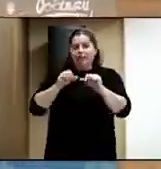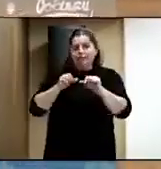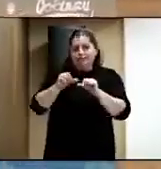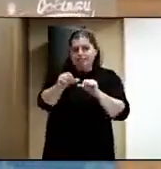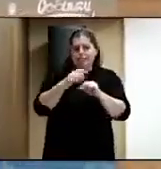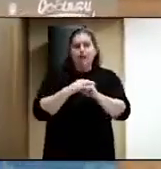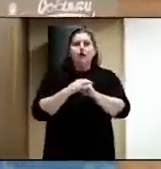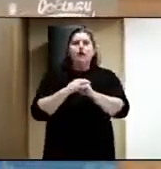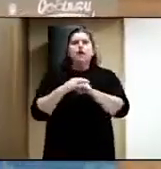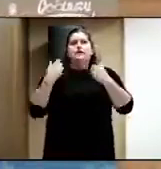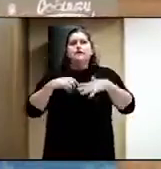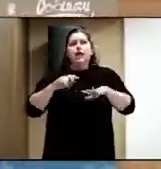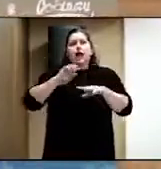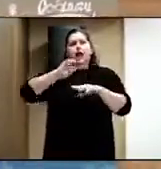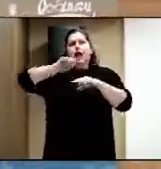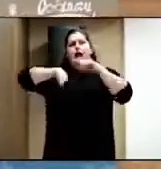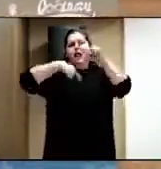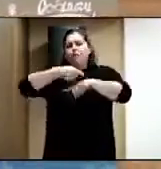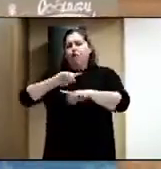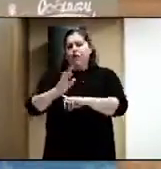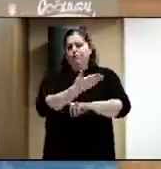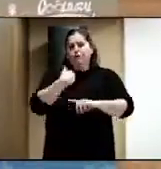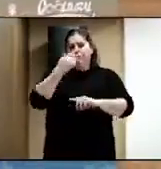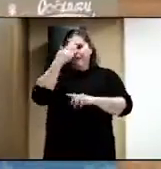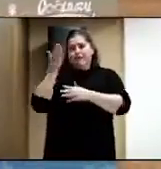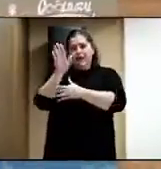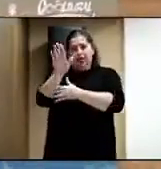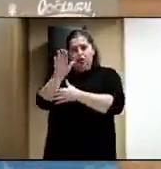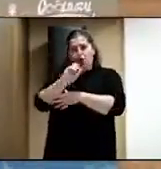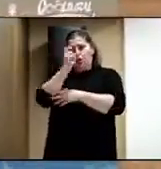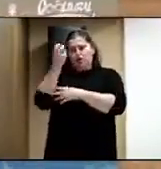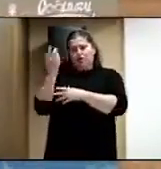entraremos con otra de las presentaciones